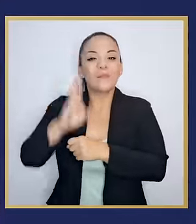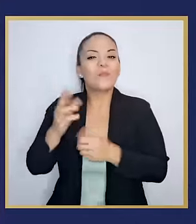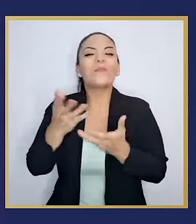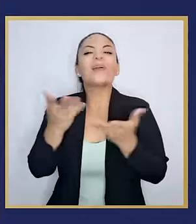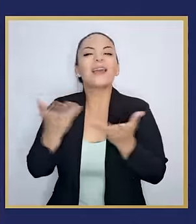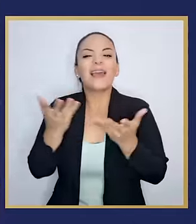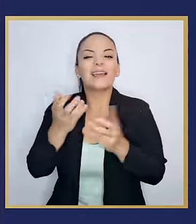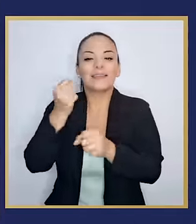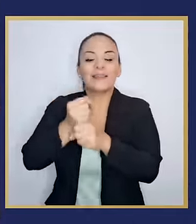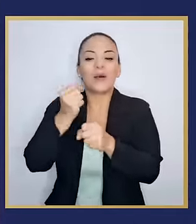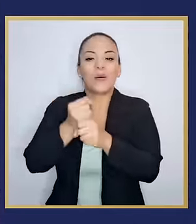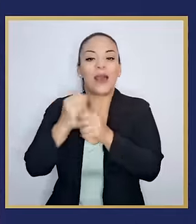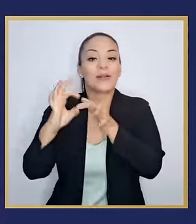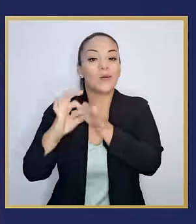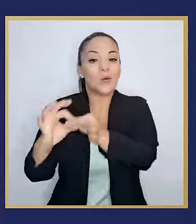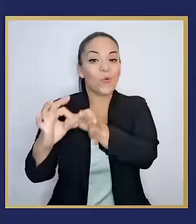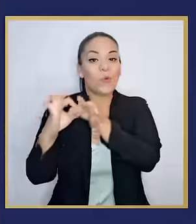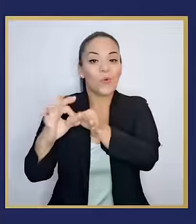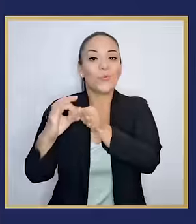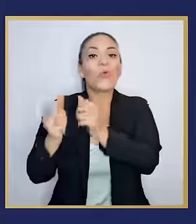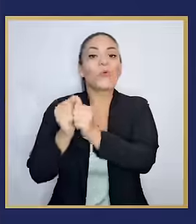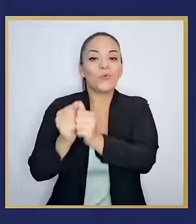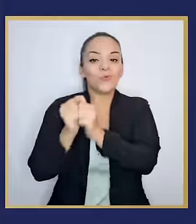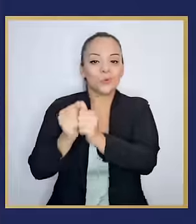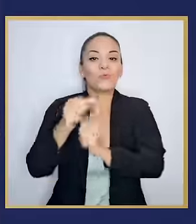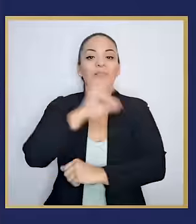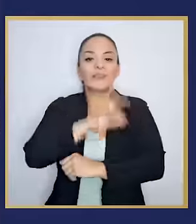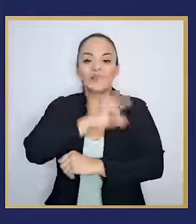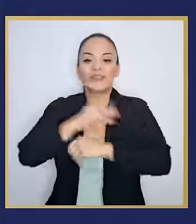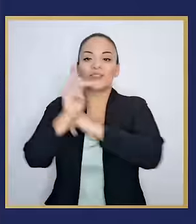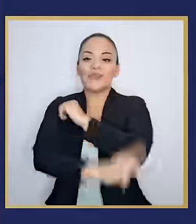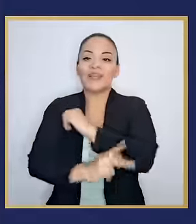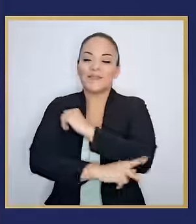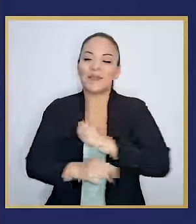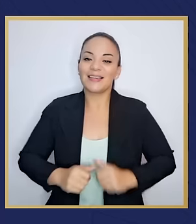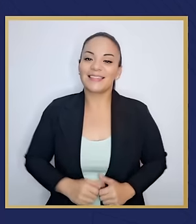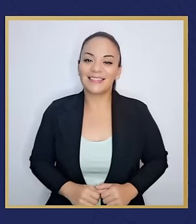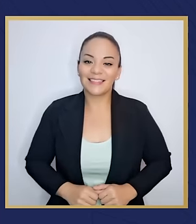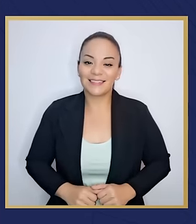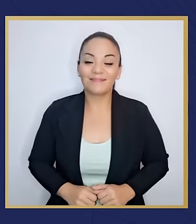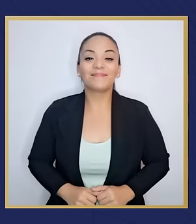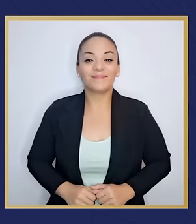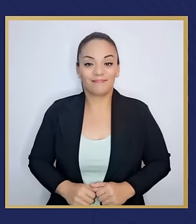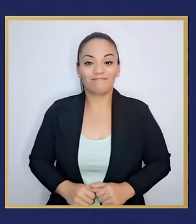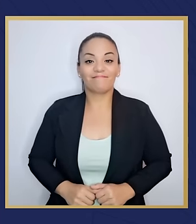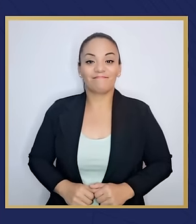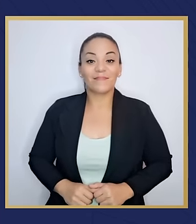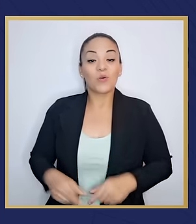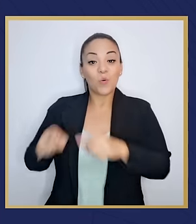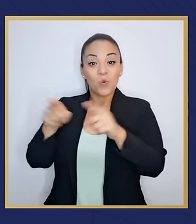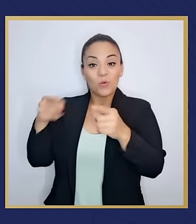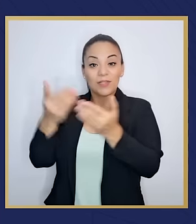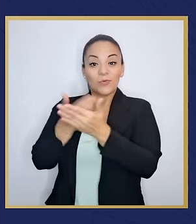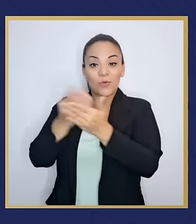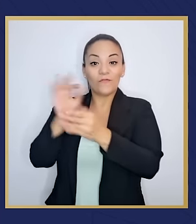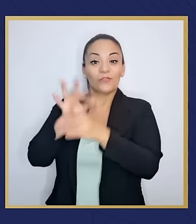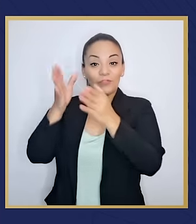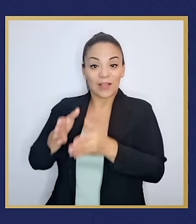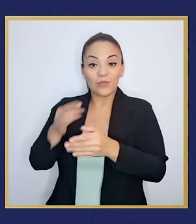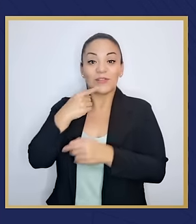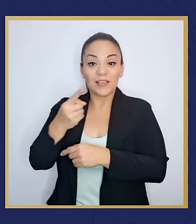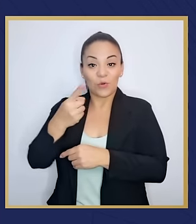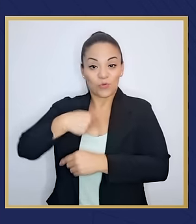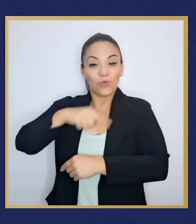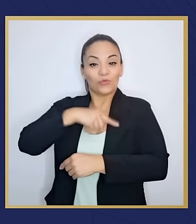trabajar unidos por el beneficio de la parcia. Cuenten que desde el gobierno de la